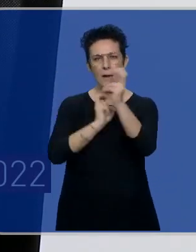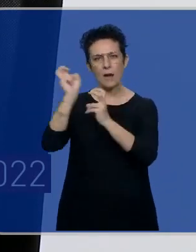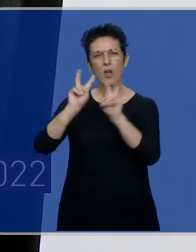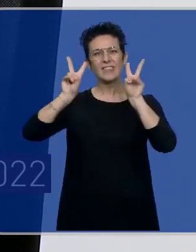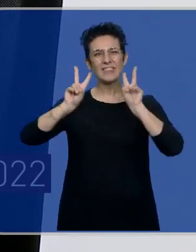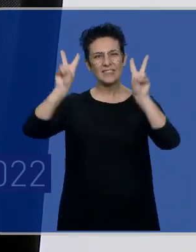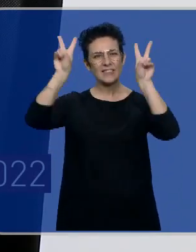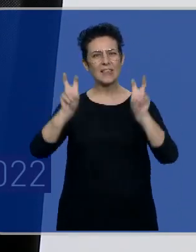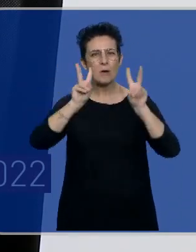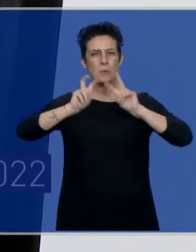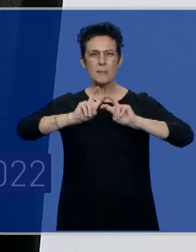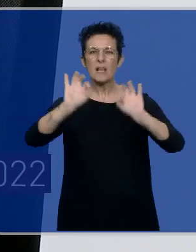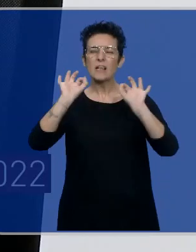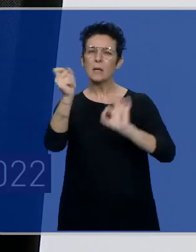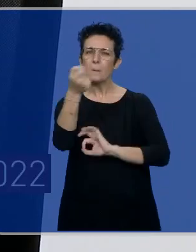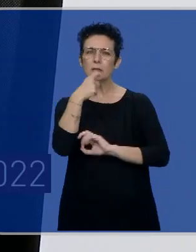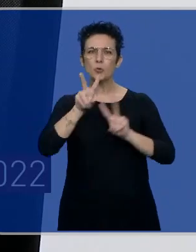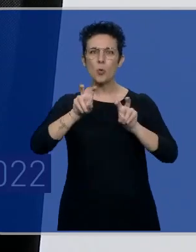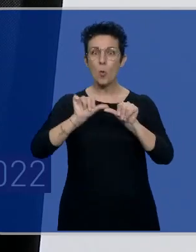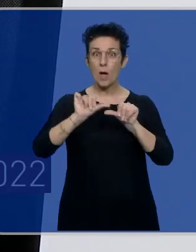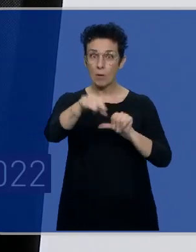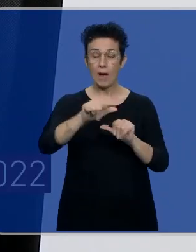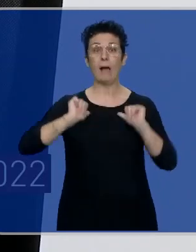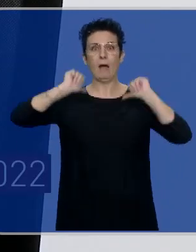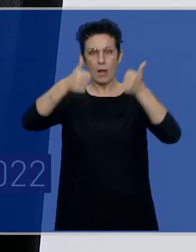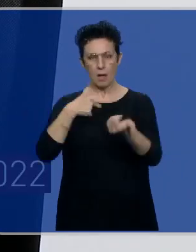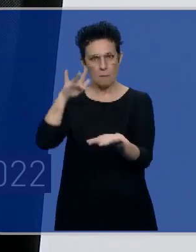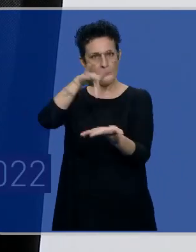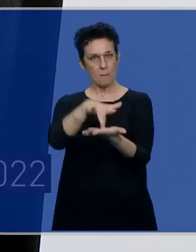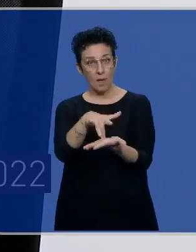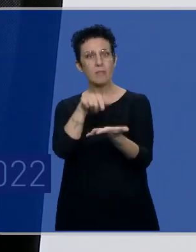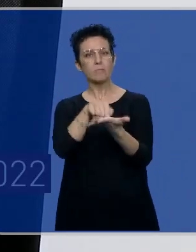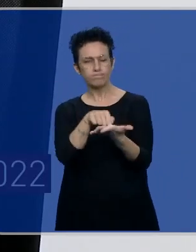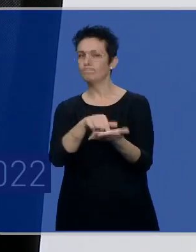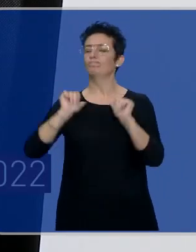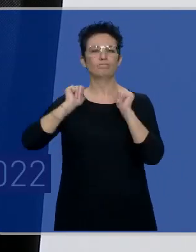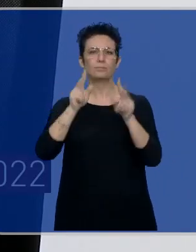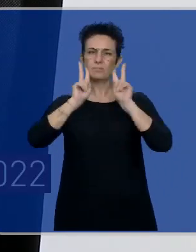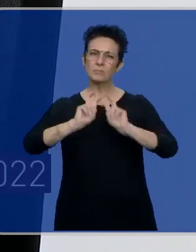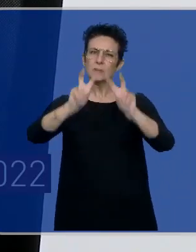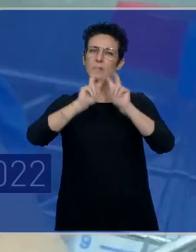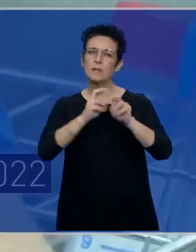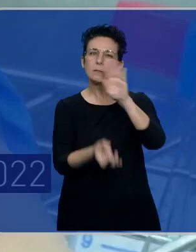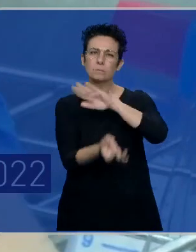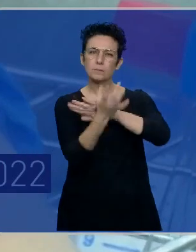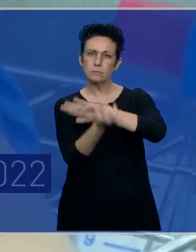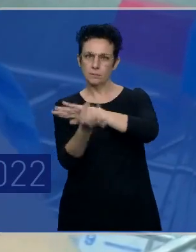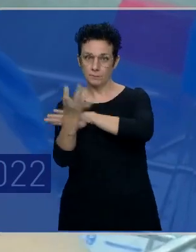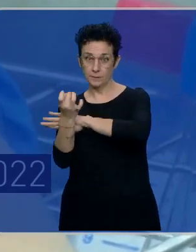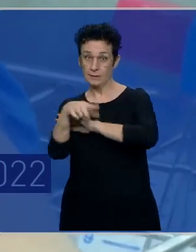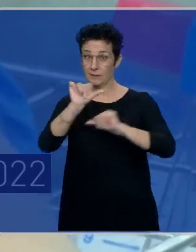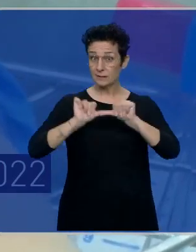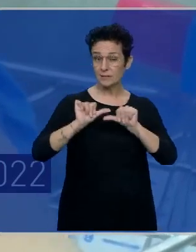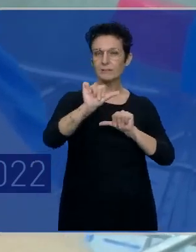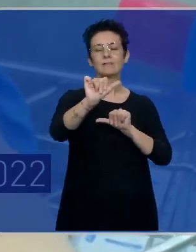fármacos nuevos para el mieloma y ese fue el punto de partida para incorporar mucha más innovación. A partir de